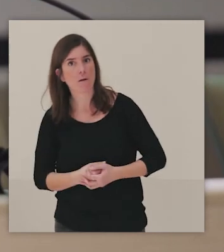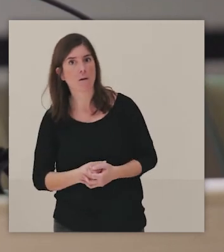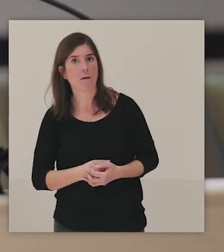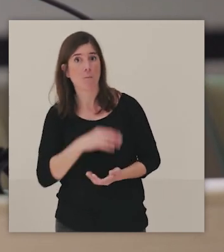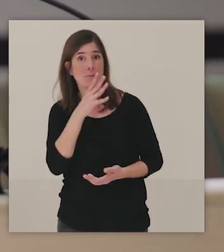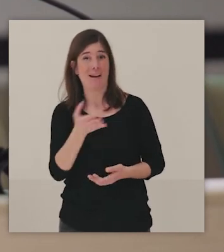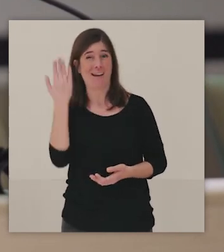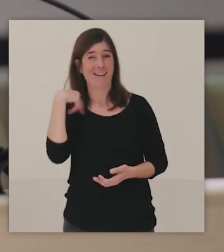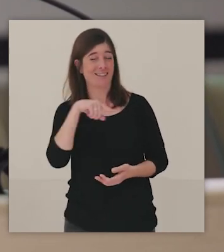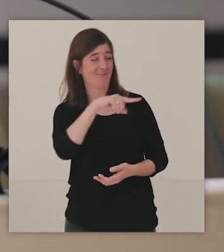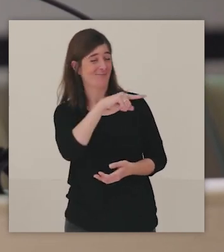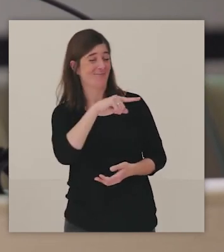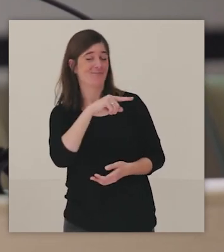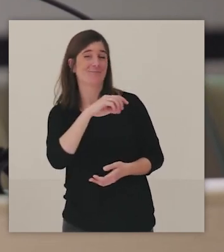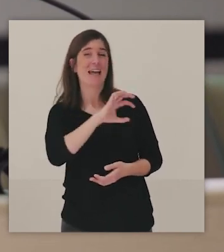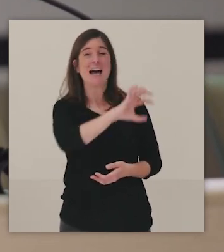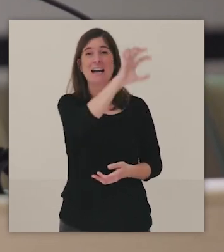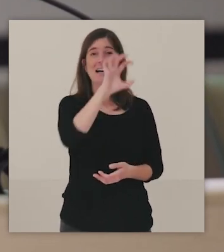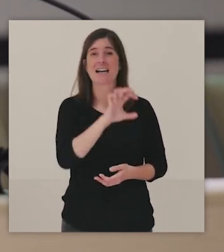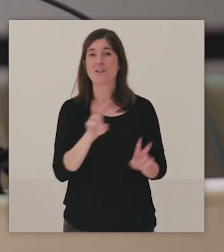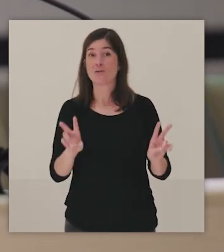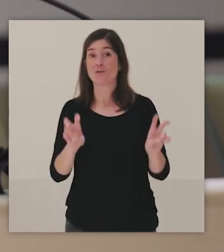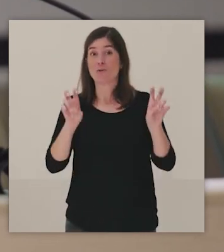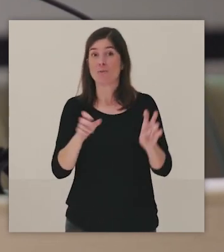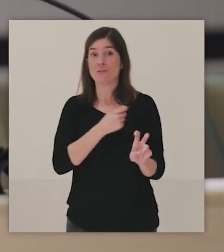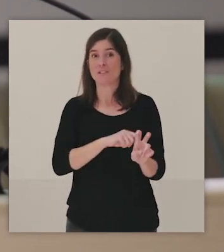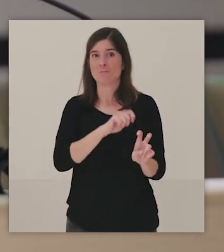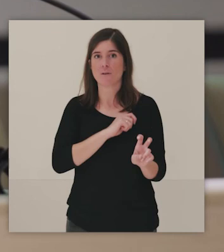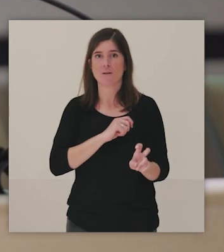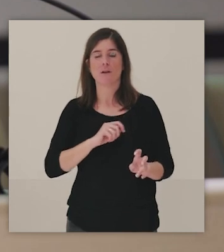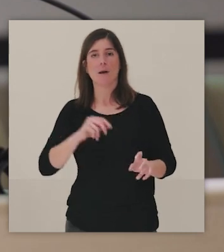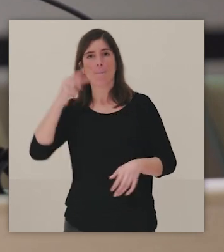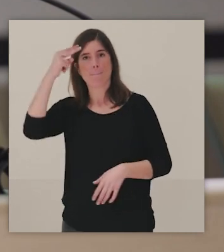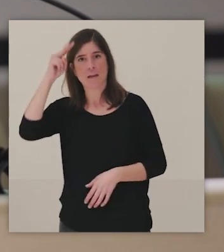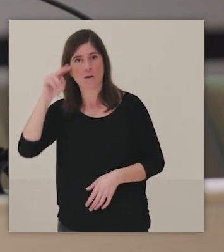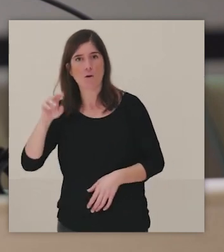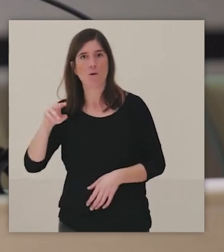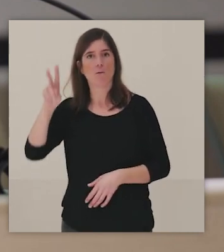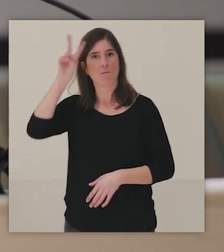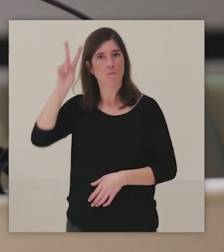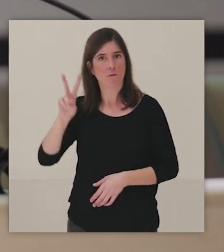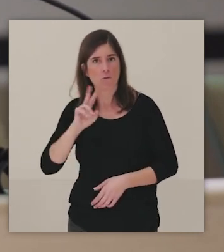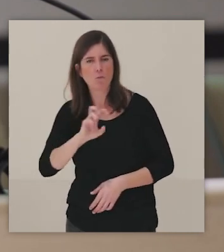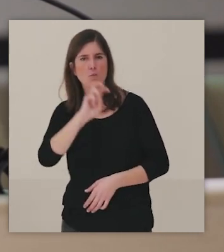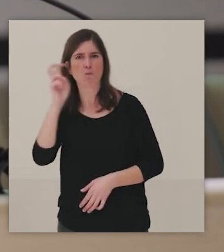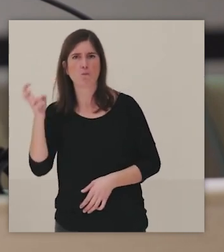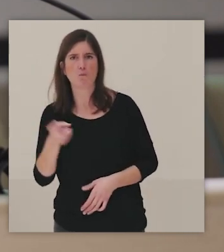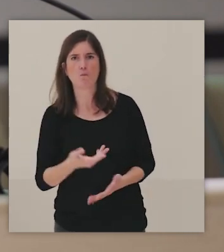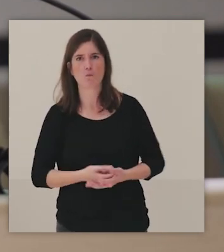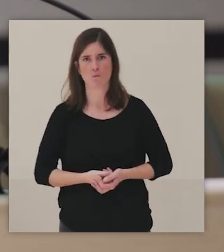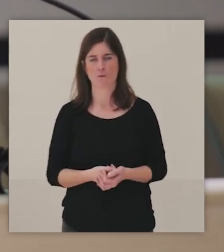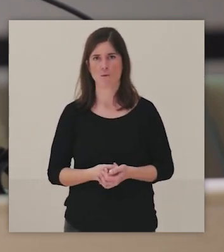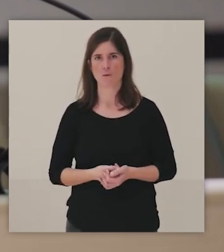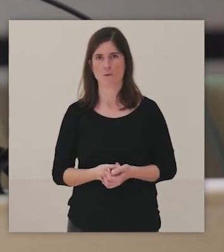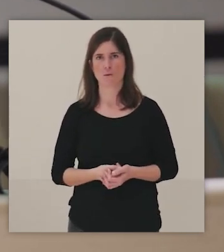o de lo que eran los reinos novohispanos, entonces, México, Perú, aquí. Pero eso muchas veces no lo hablamos, son cosas que se